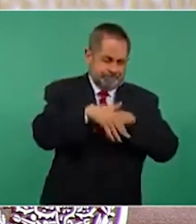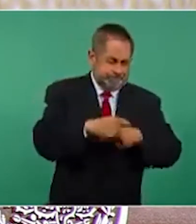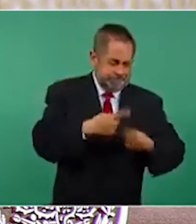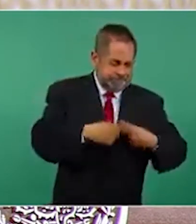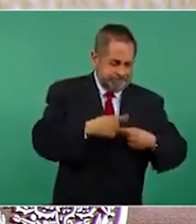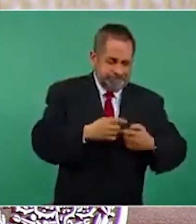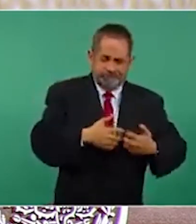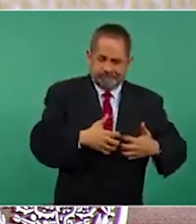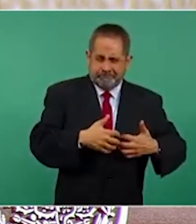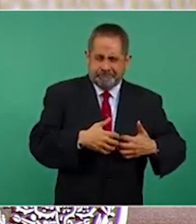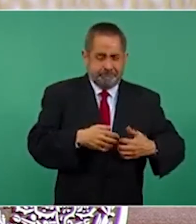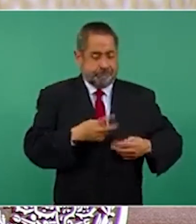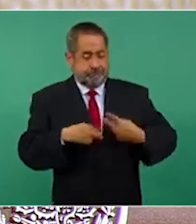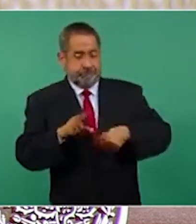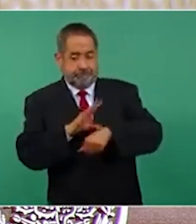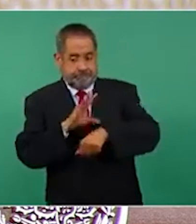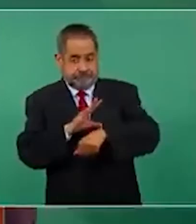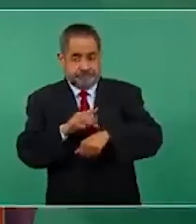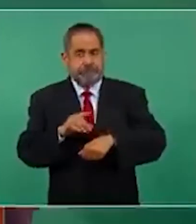un 10 por ciento más.